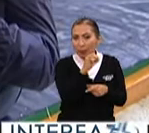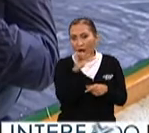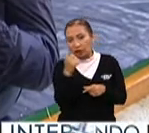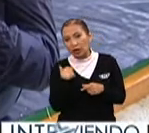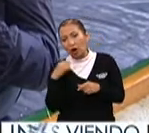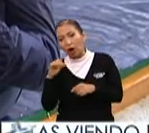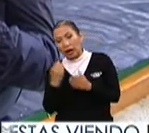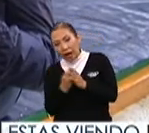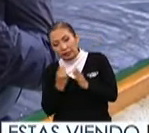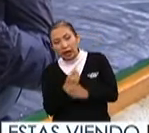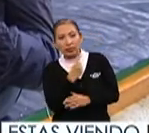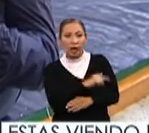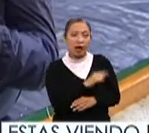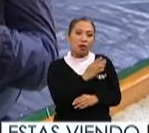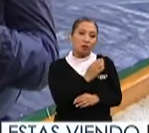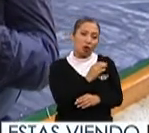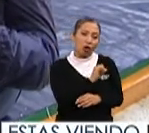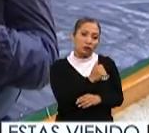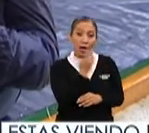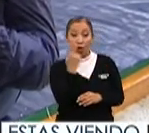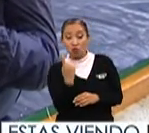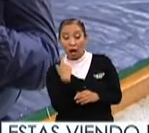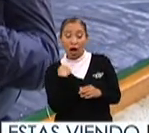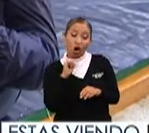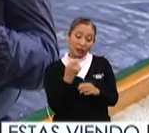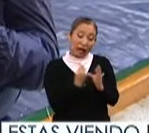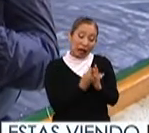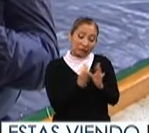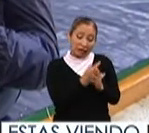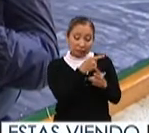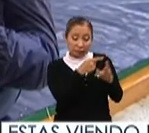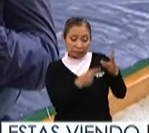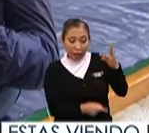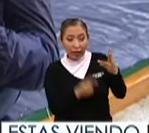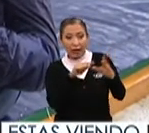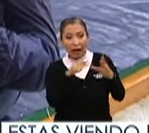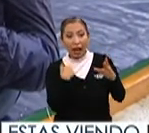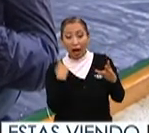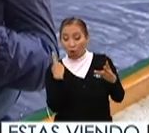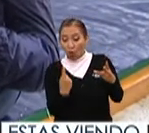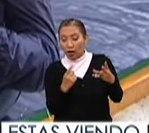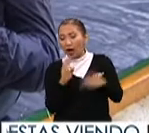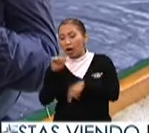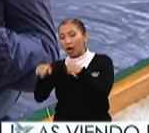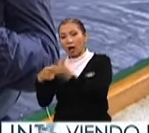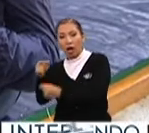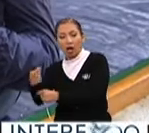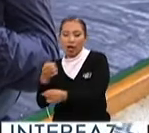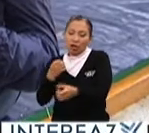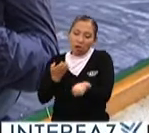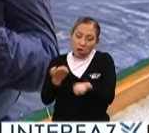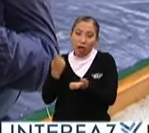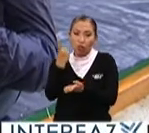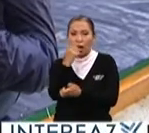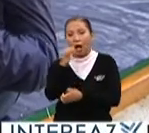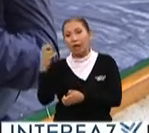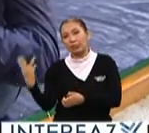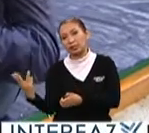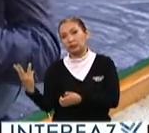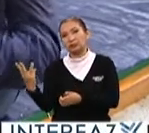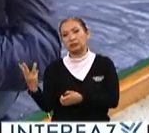otra clase de 11 a 1 a otra y de ahí de la de la 1 vengo al entrenamiento de 1 a 3